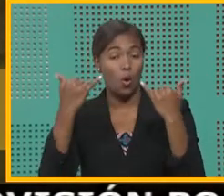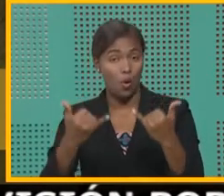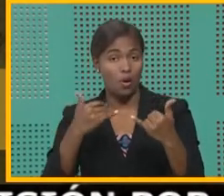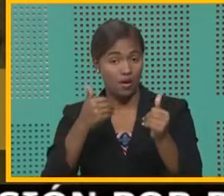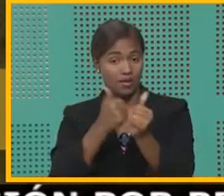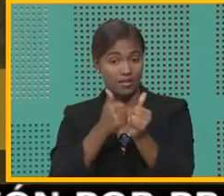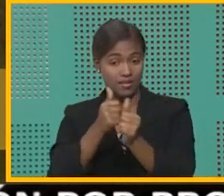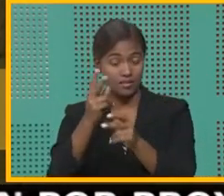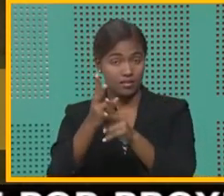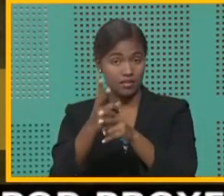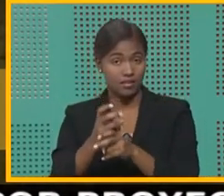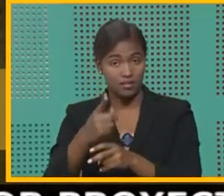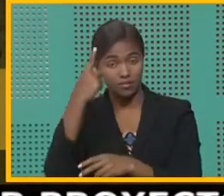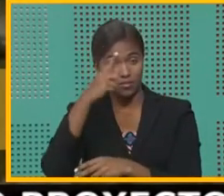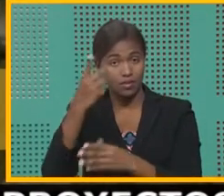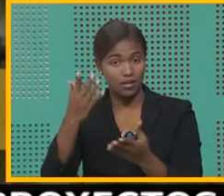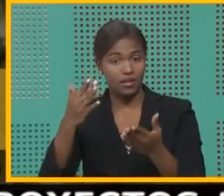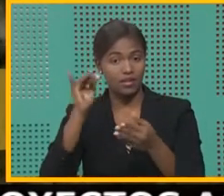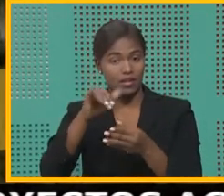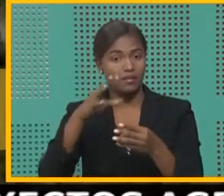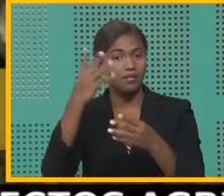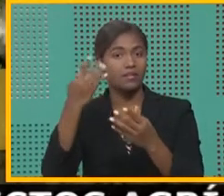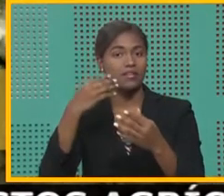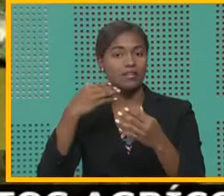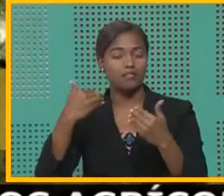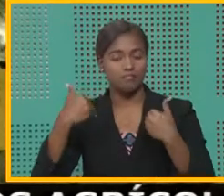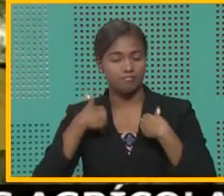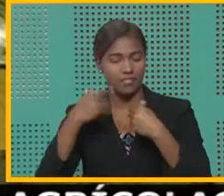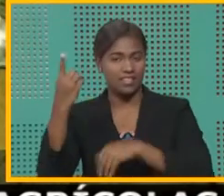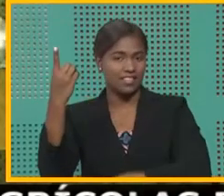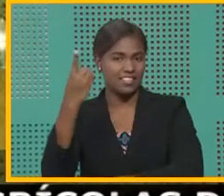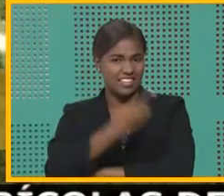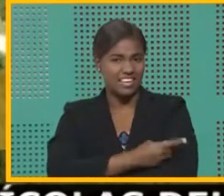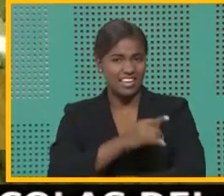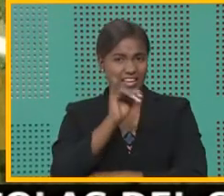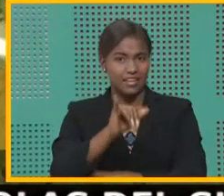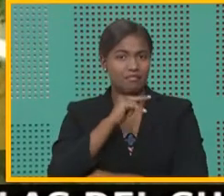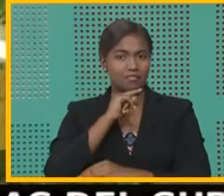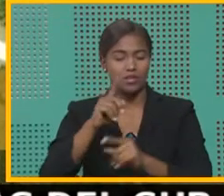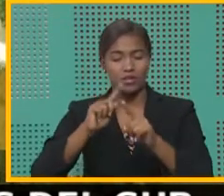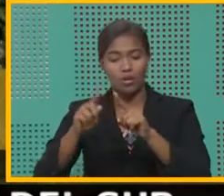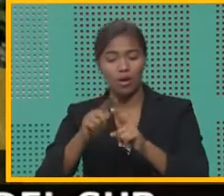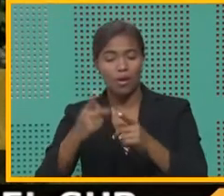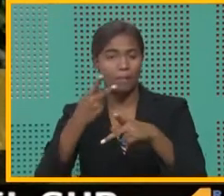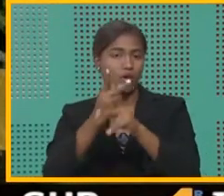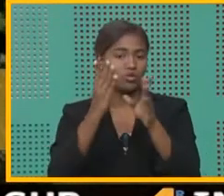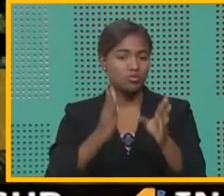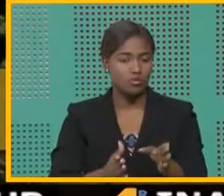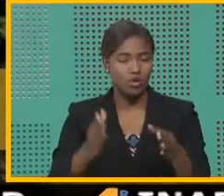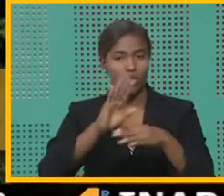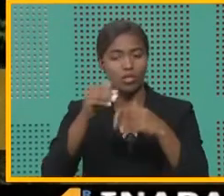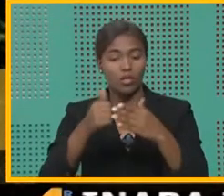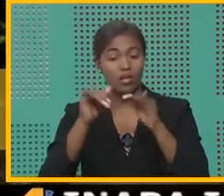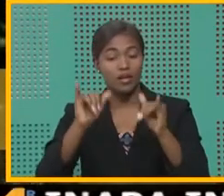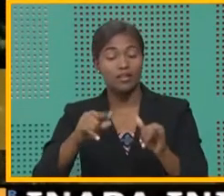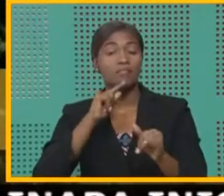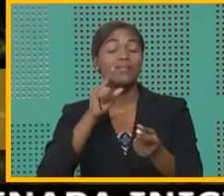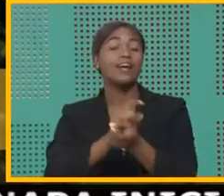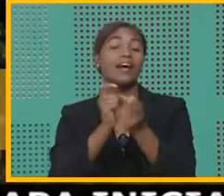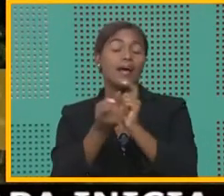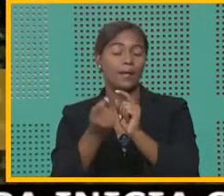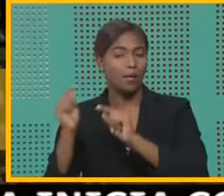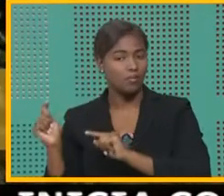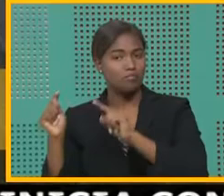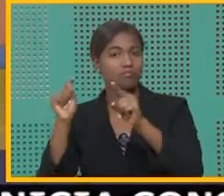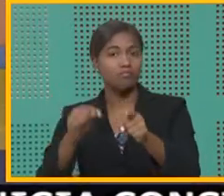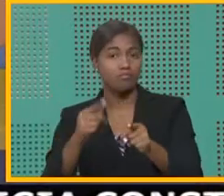financiamiento para lo que es vientre, para la producción y todo eso se cambia. Allá se produce